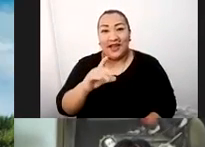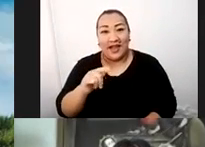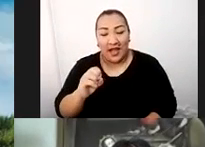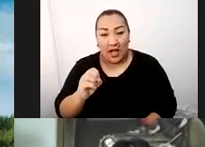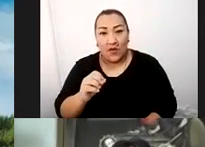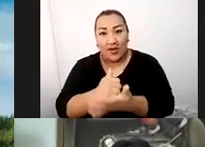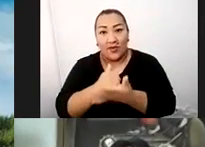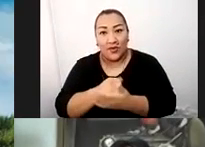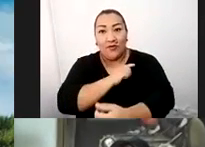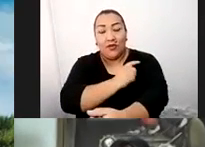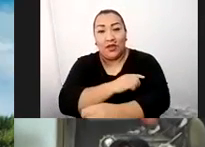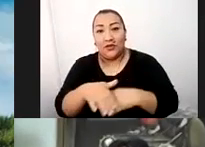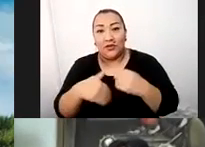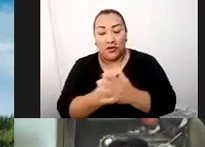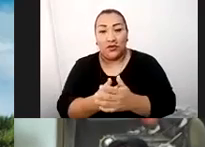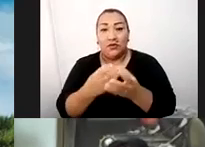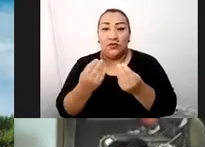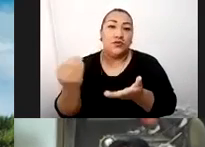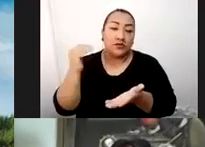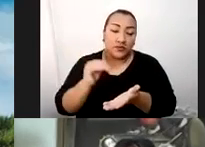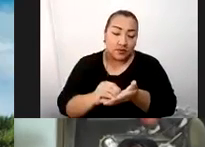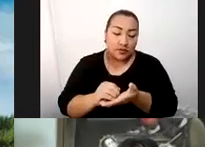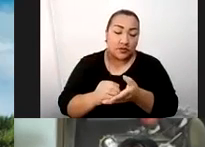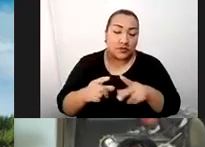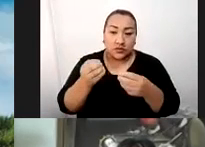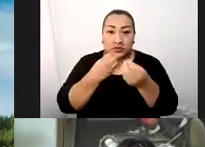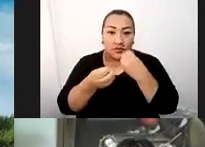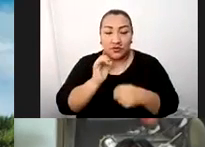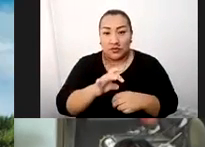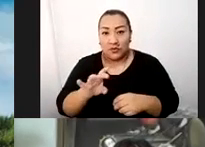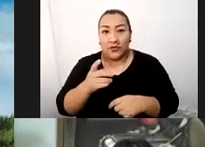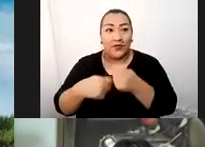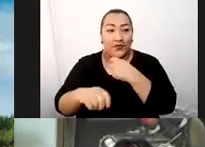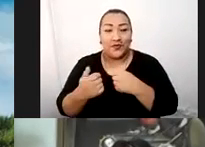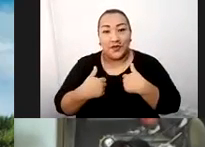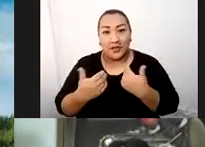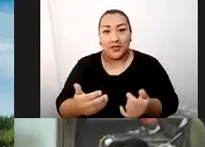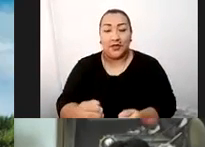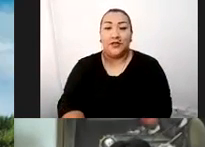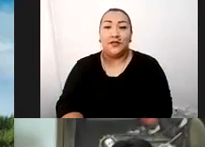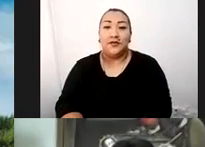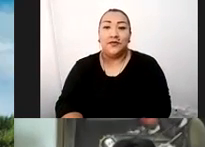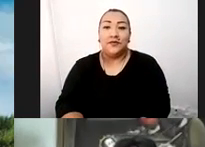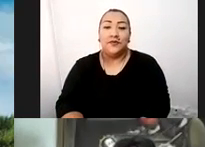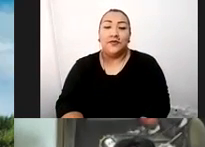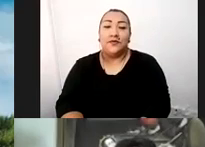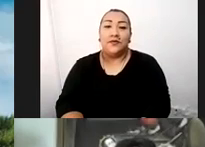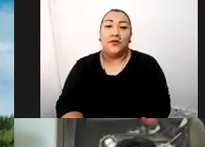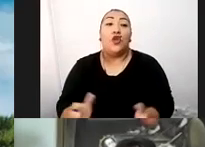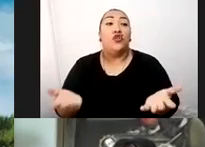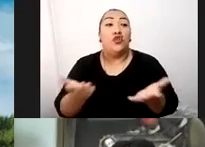fortalecer mucho más el destino gastronómico y exportador turístico. Estamos fortaleciendo las rutas del café, del cacao,